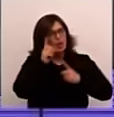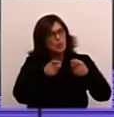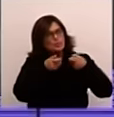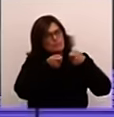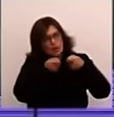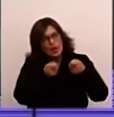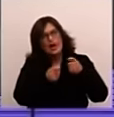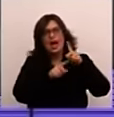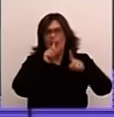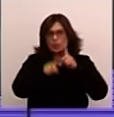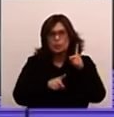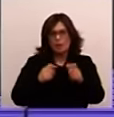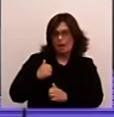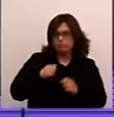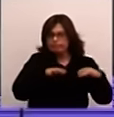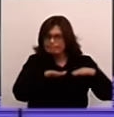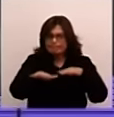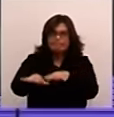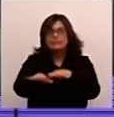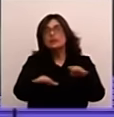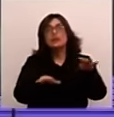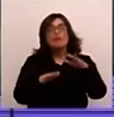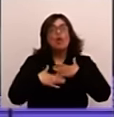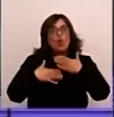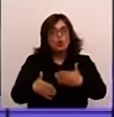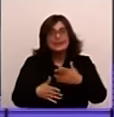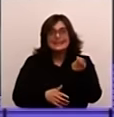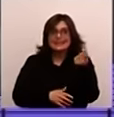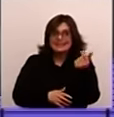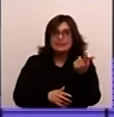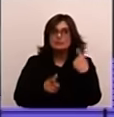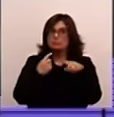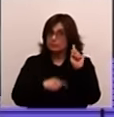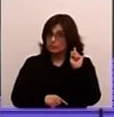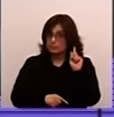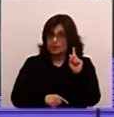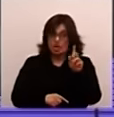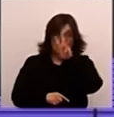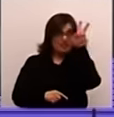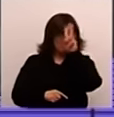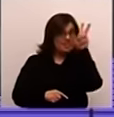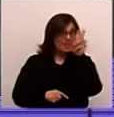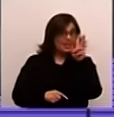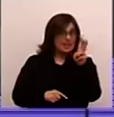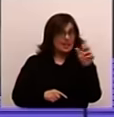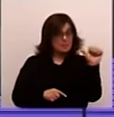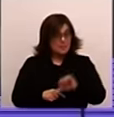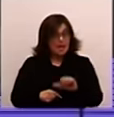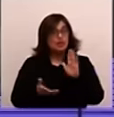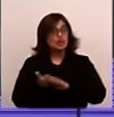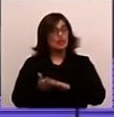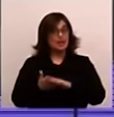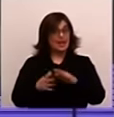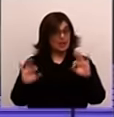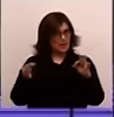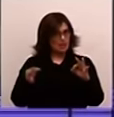presidencia en esa operación militar comandada o dispuesta por Rivera de lo que los indígenas habían hecho con su hermano? No, pero